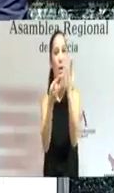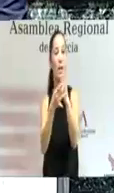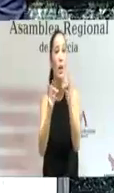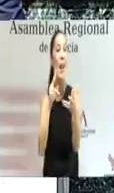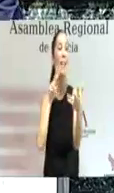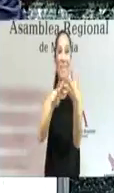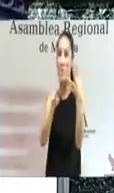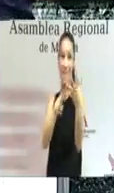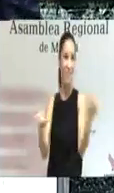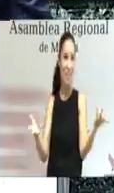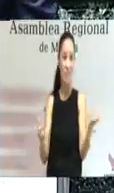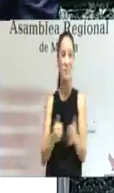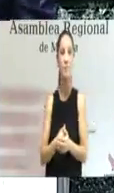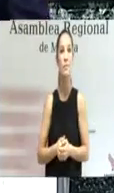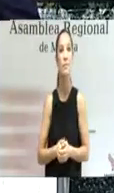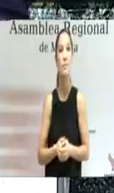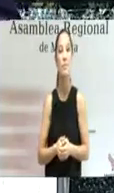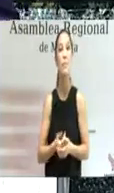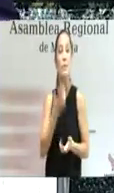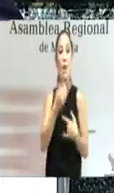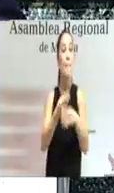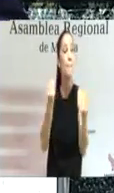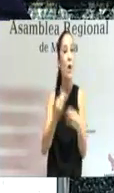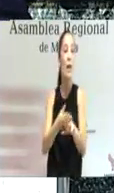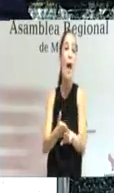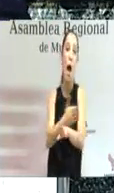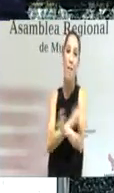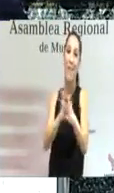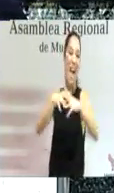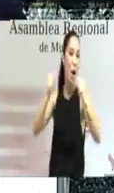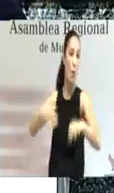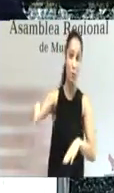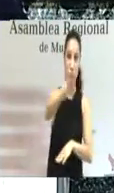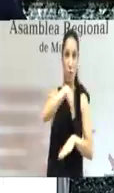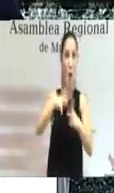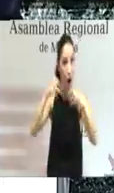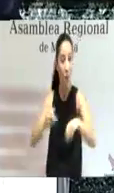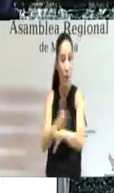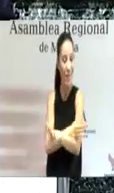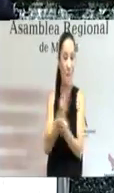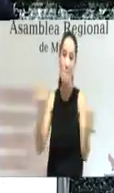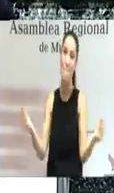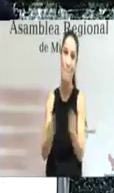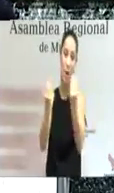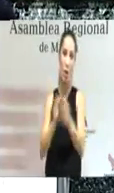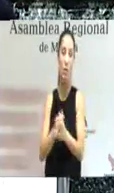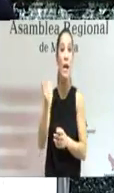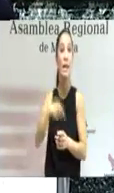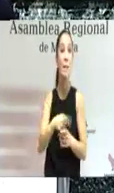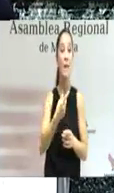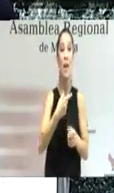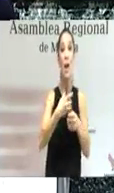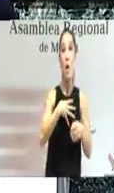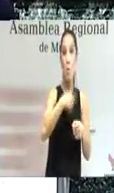transparencia y será mejor si para ello todos alcanzamos un gran acuerdo y pactos también con los municipios